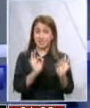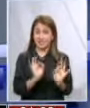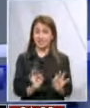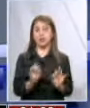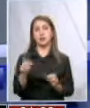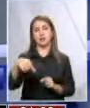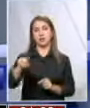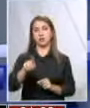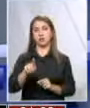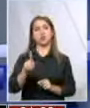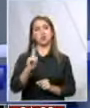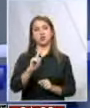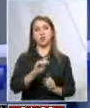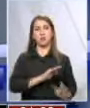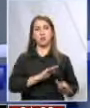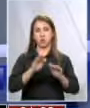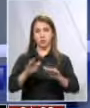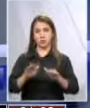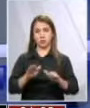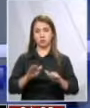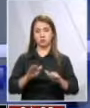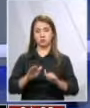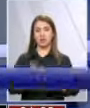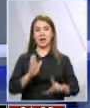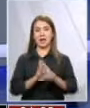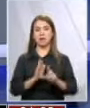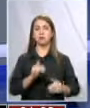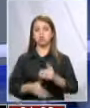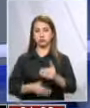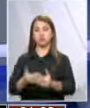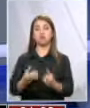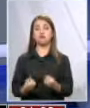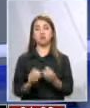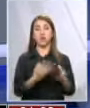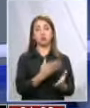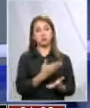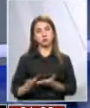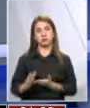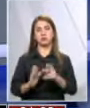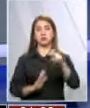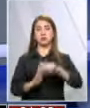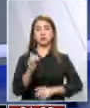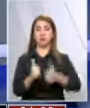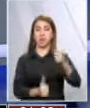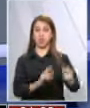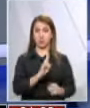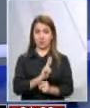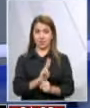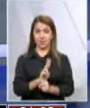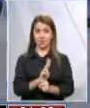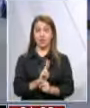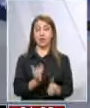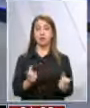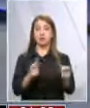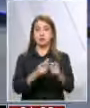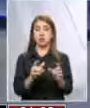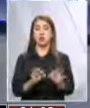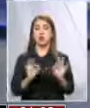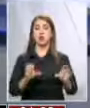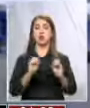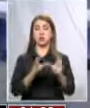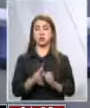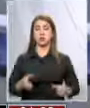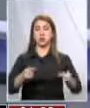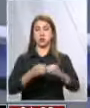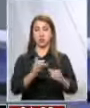eso. No apoyaron la idea de legislar y con ello provocaron el rechazo del proyecto de carrera docente en la Comisión de Educación de la